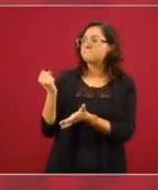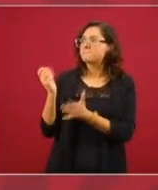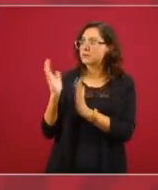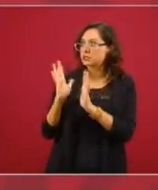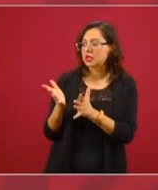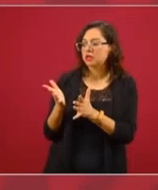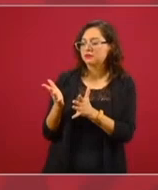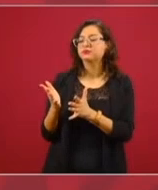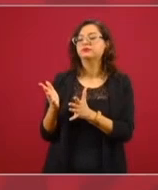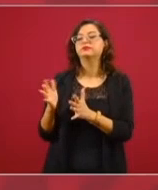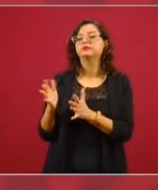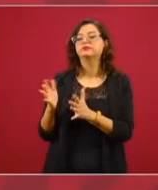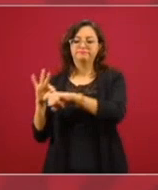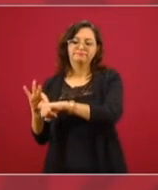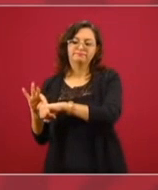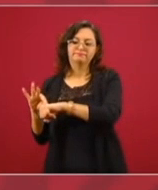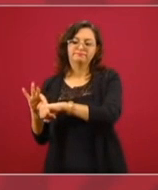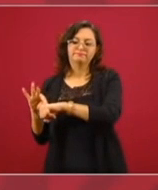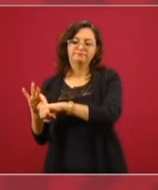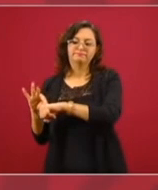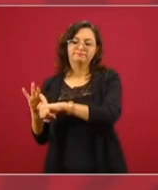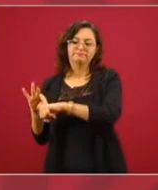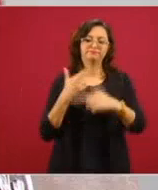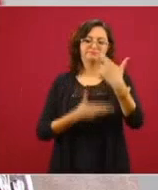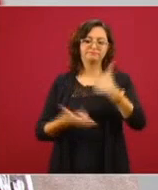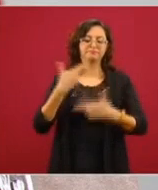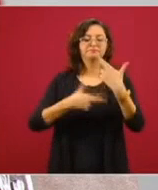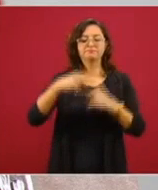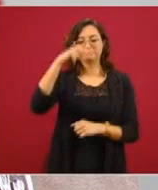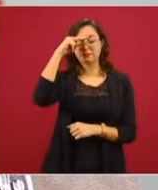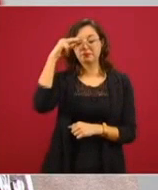va a trasladar a México.